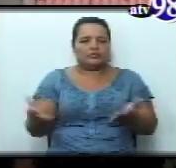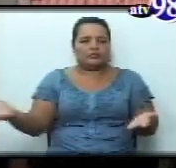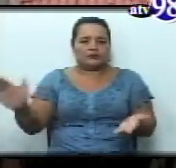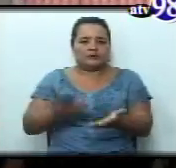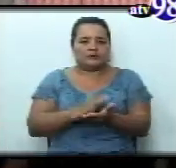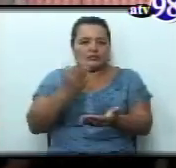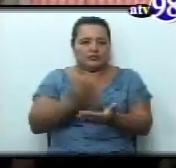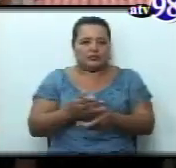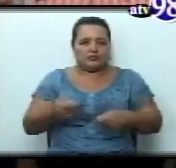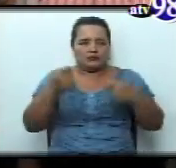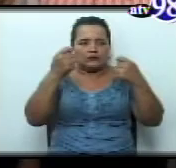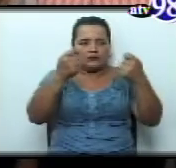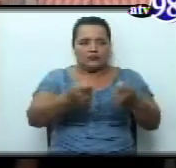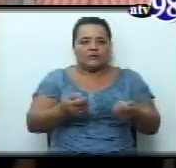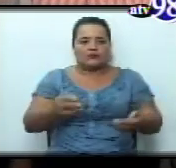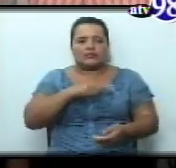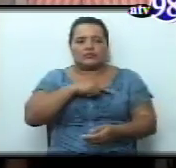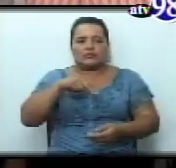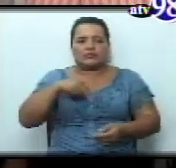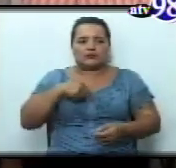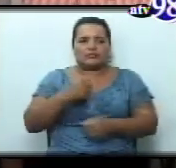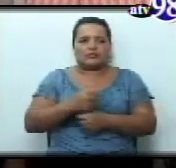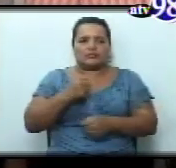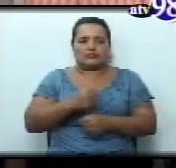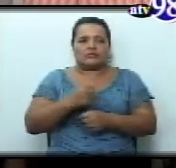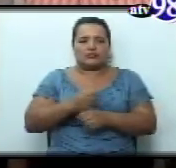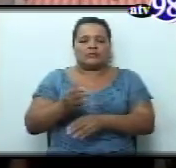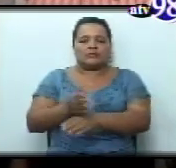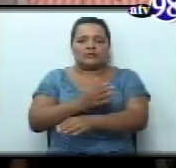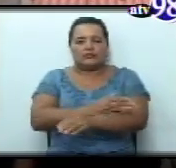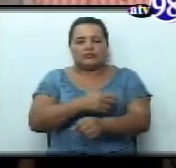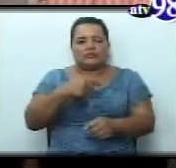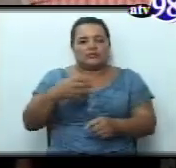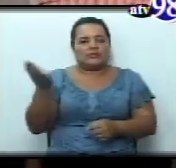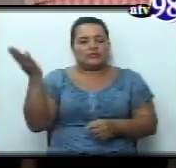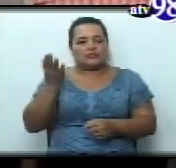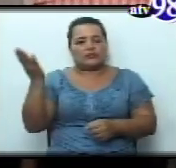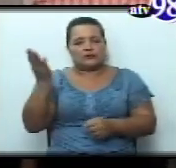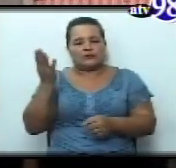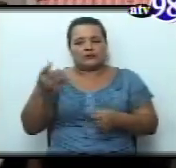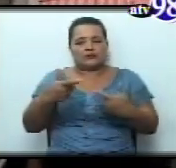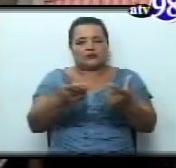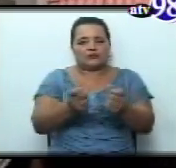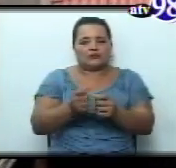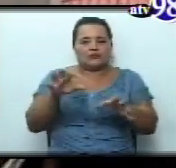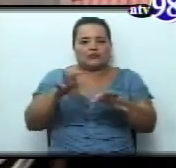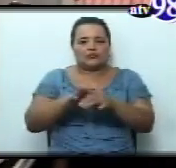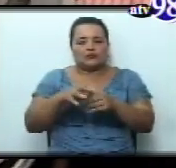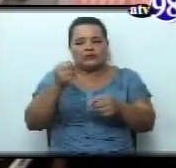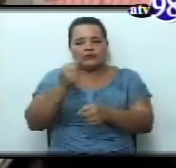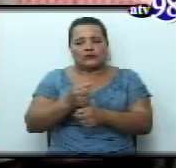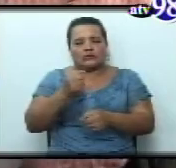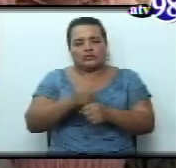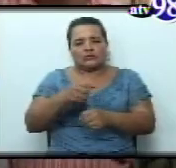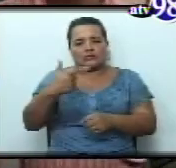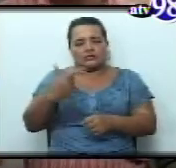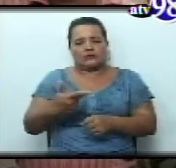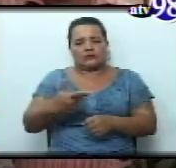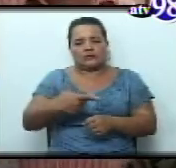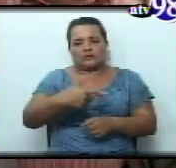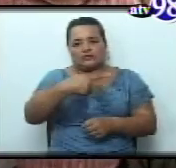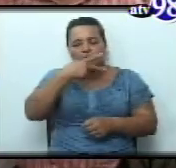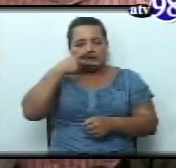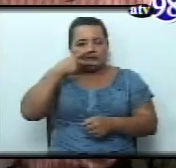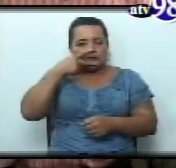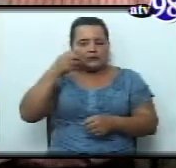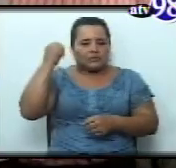que estuvimos trabajando en aquel foro del 17 de julio allá